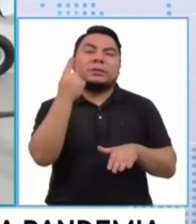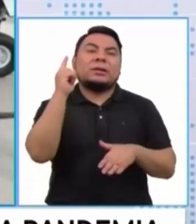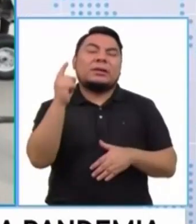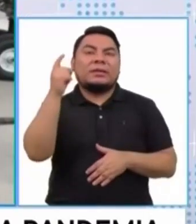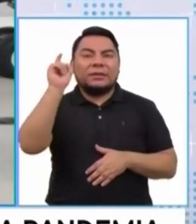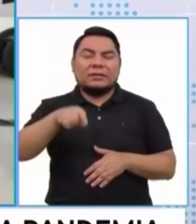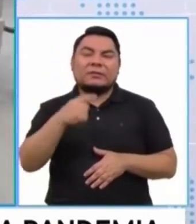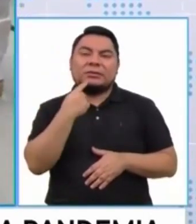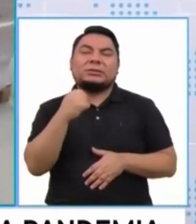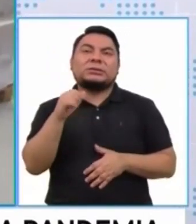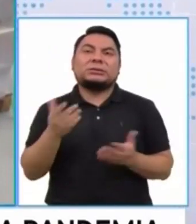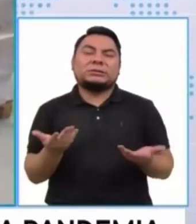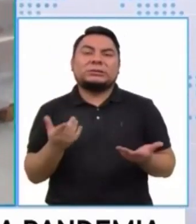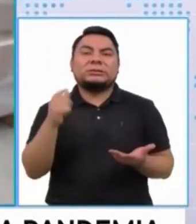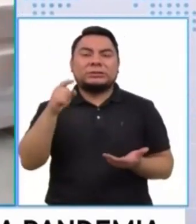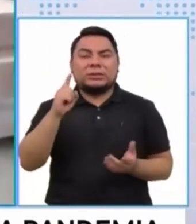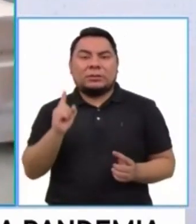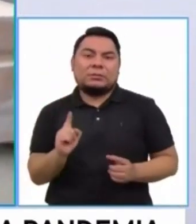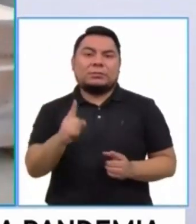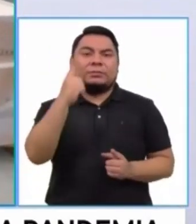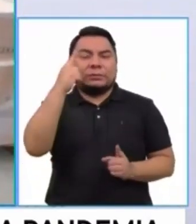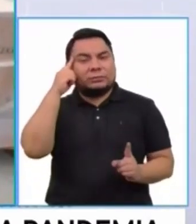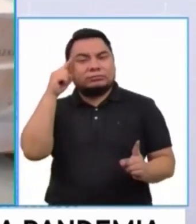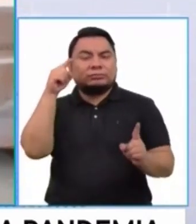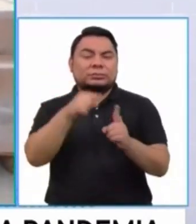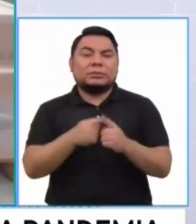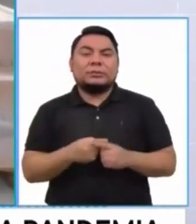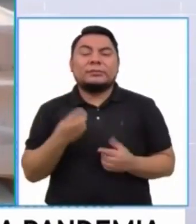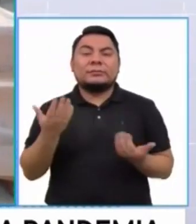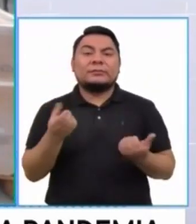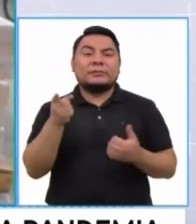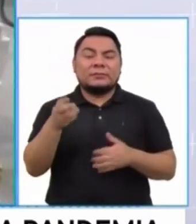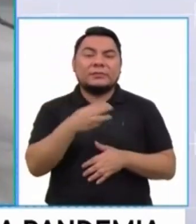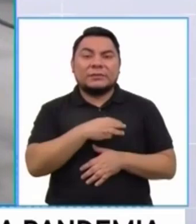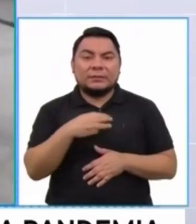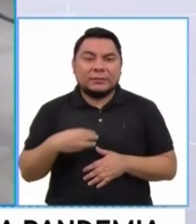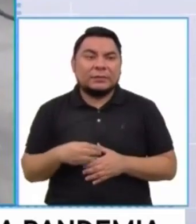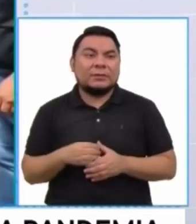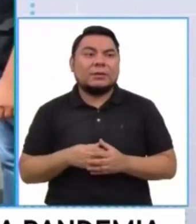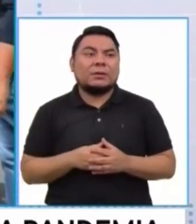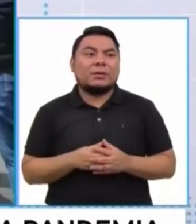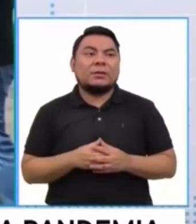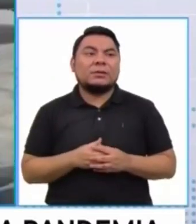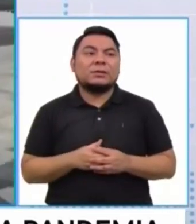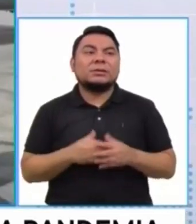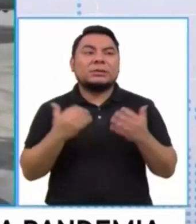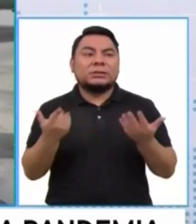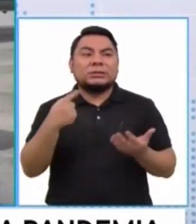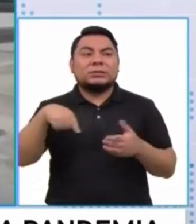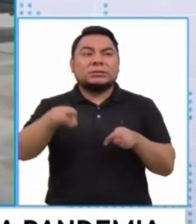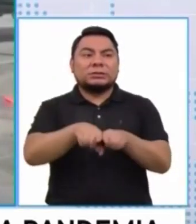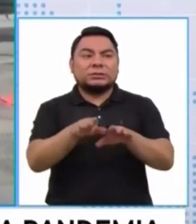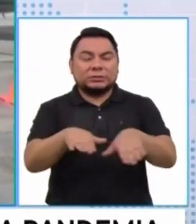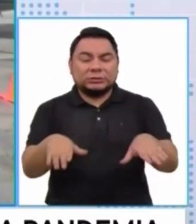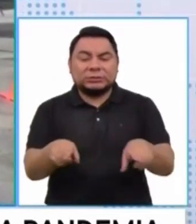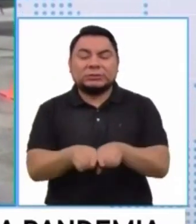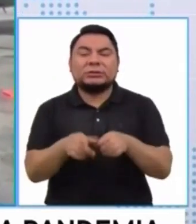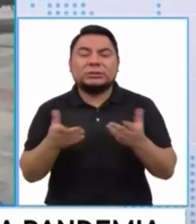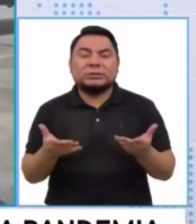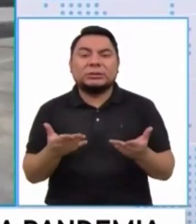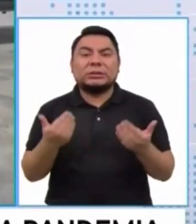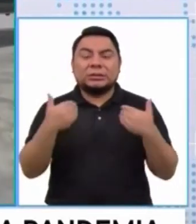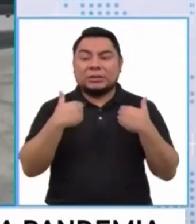ser priorizada. La niñez, los niños abandonados. Los niños que,